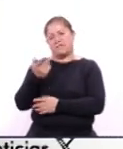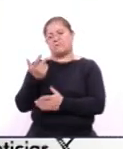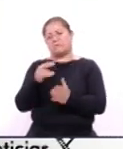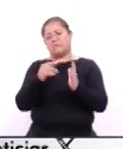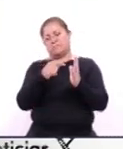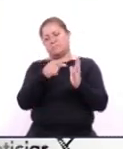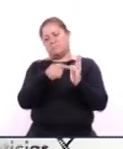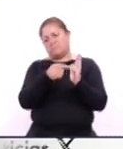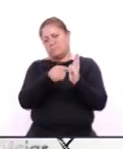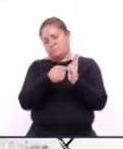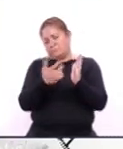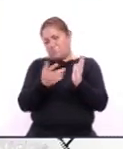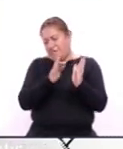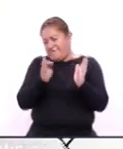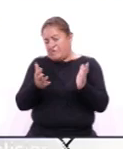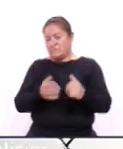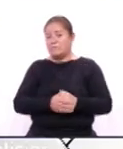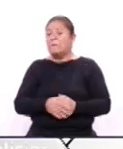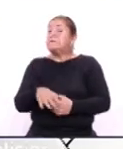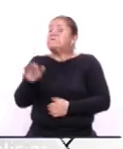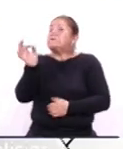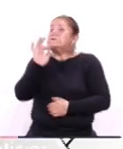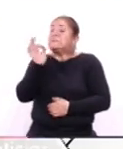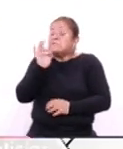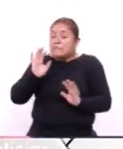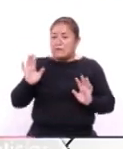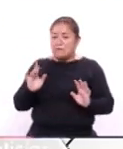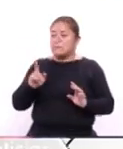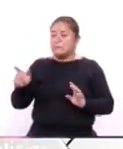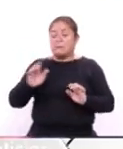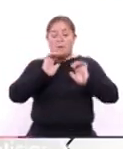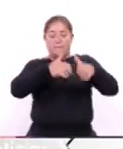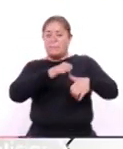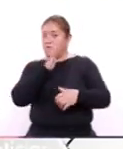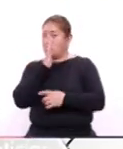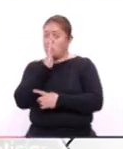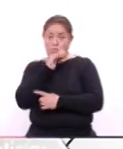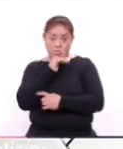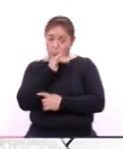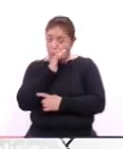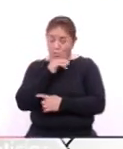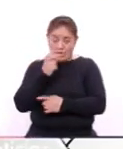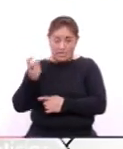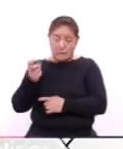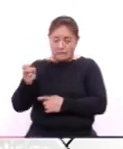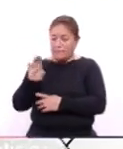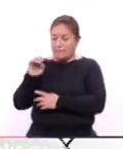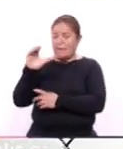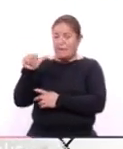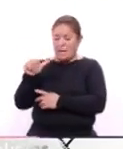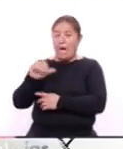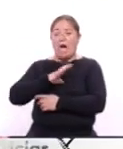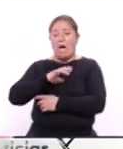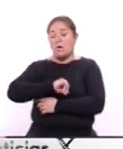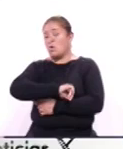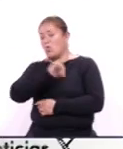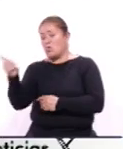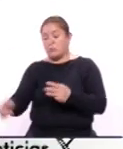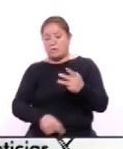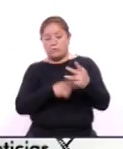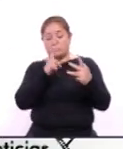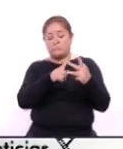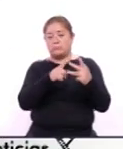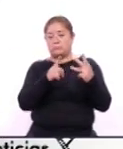en dado caso que no pudieran acceder a este tipo de beca contamos con dos